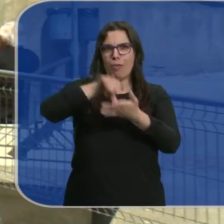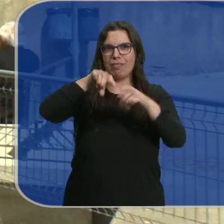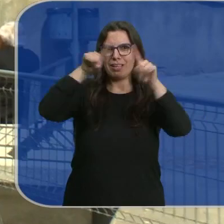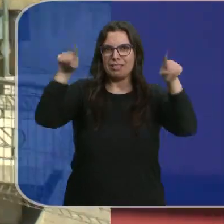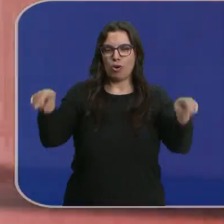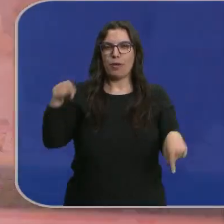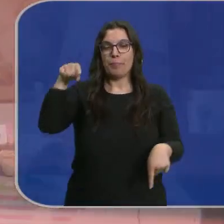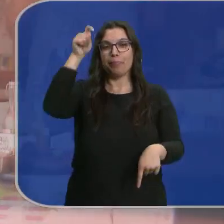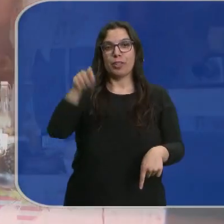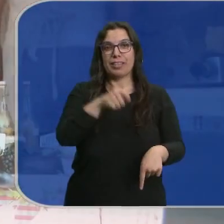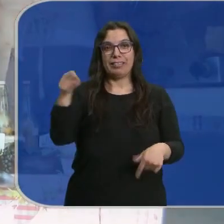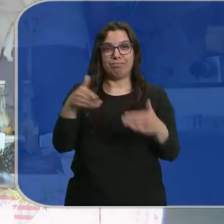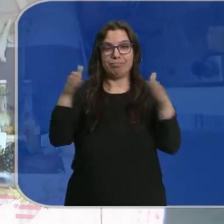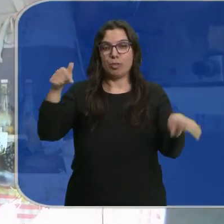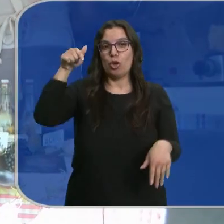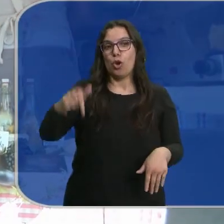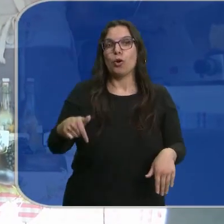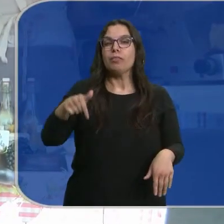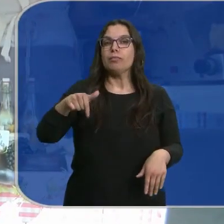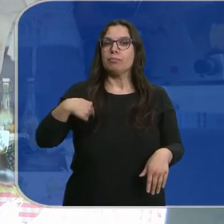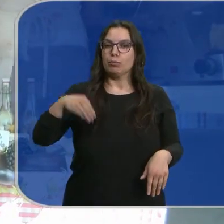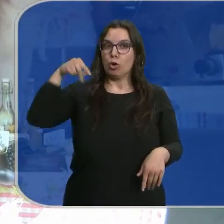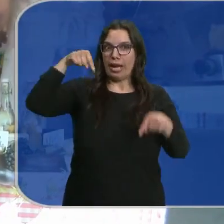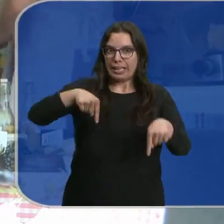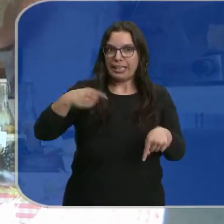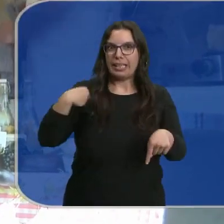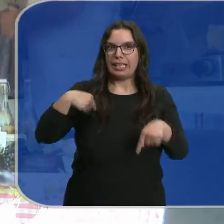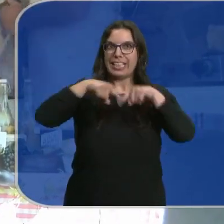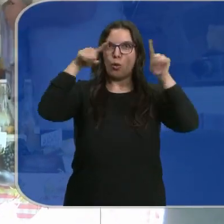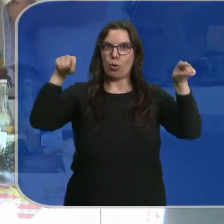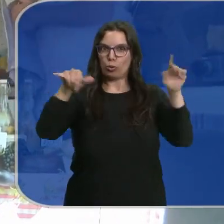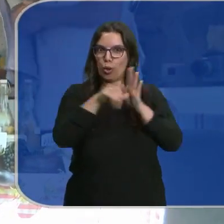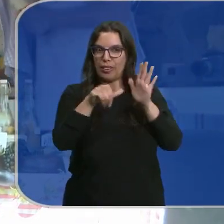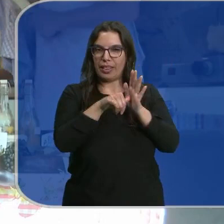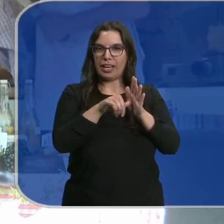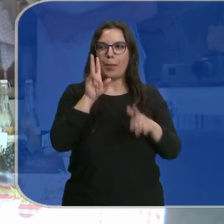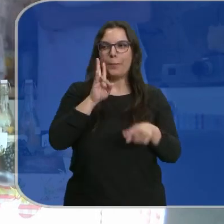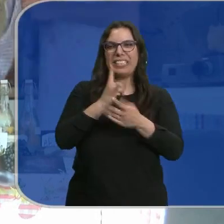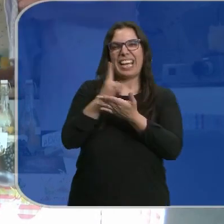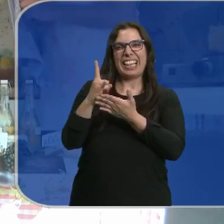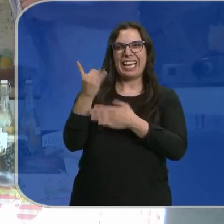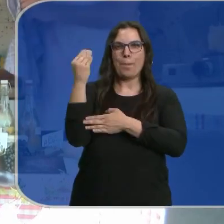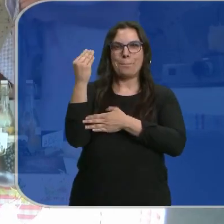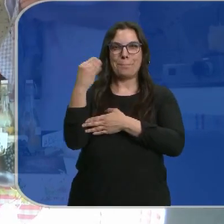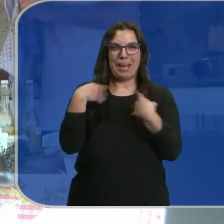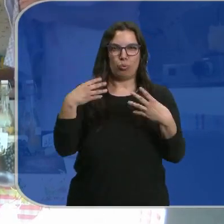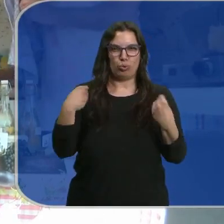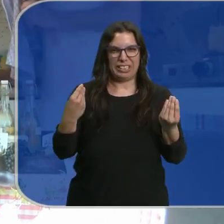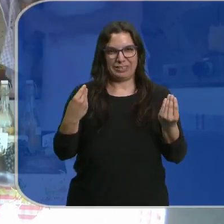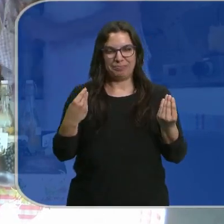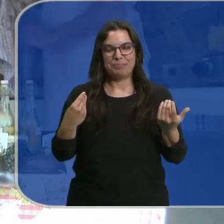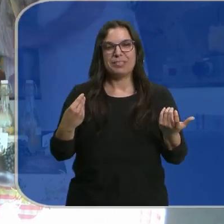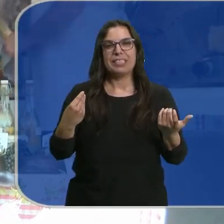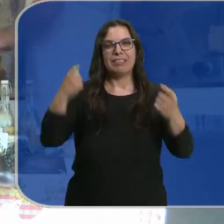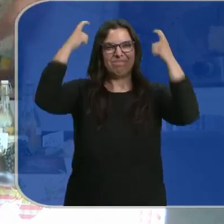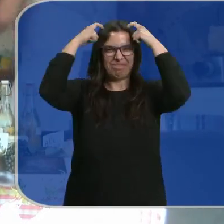sesión inaugural, jornada inaugural que hoy comenzábamos aquí precisamente a los pies del acueducto junto a esta carnicería de peluches. Un espectáculo